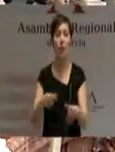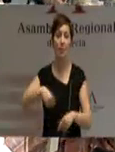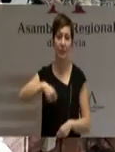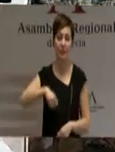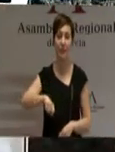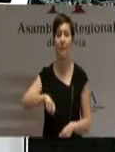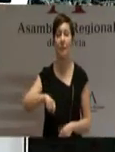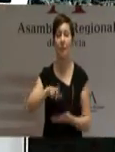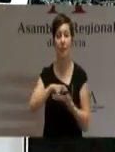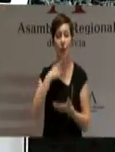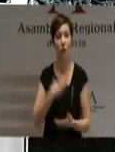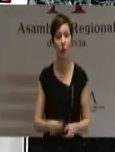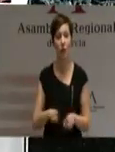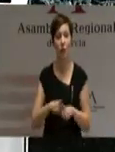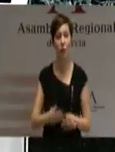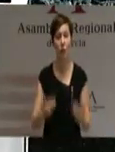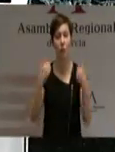un elevado compromiso.